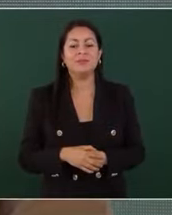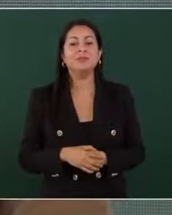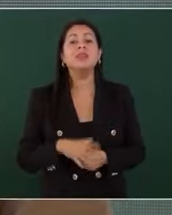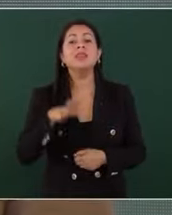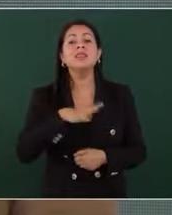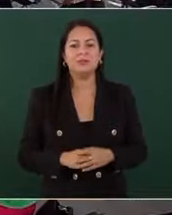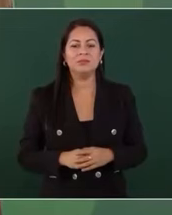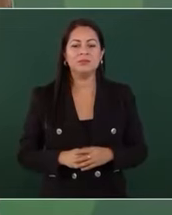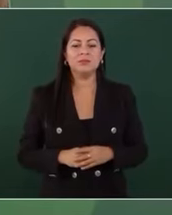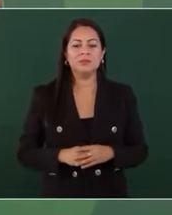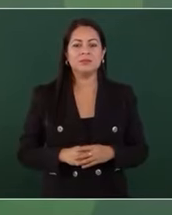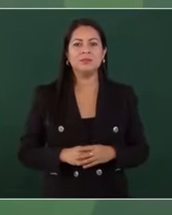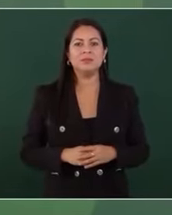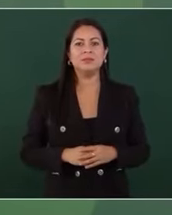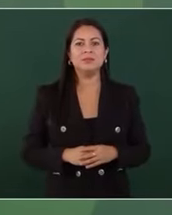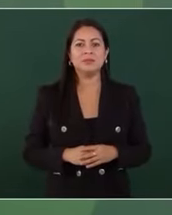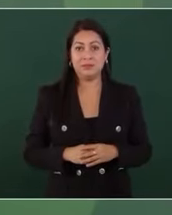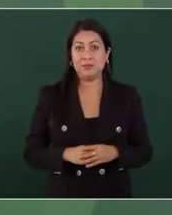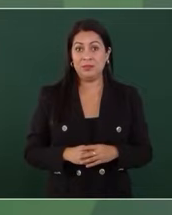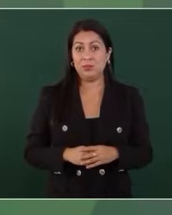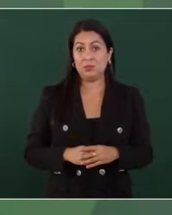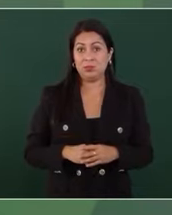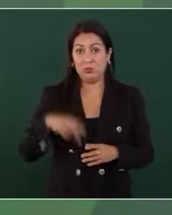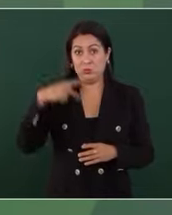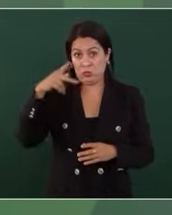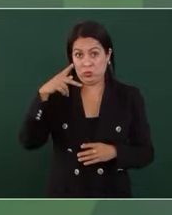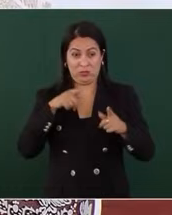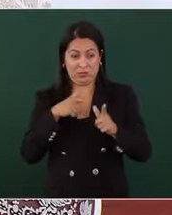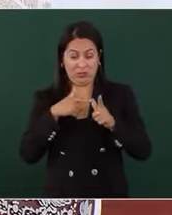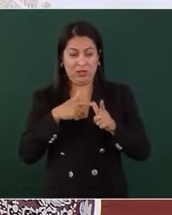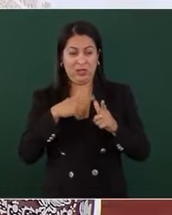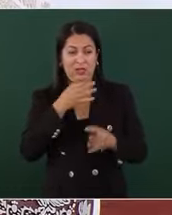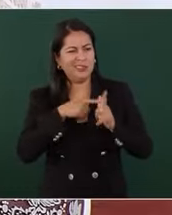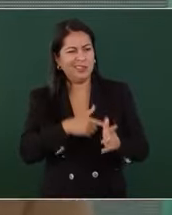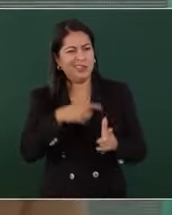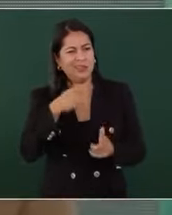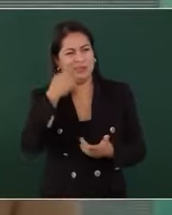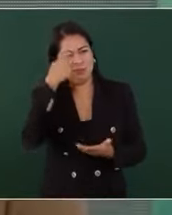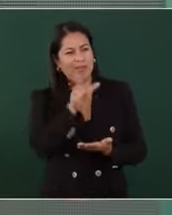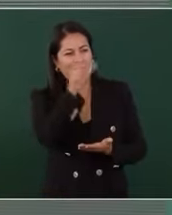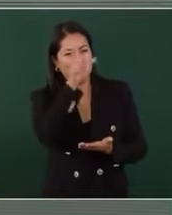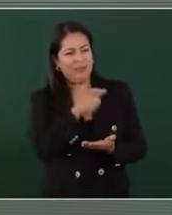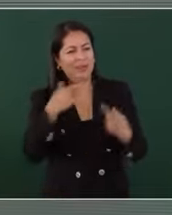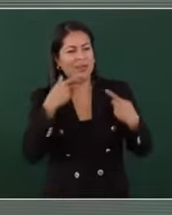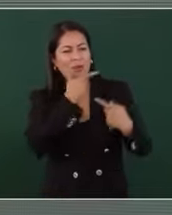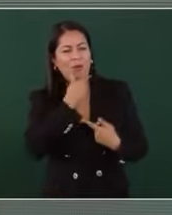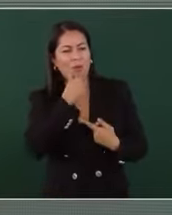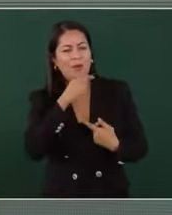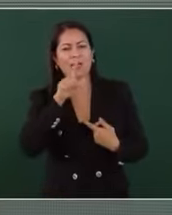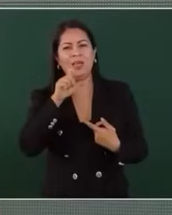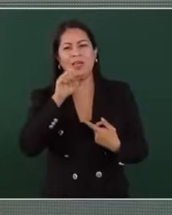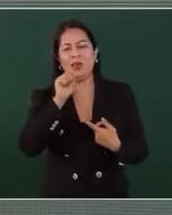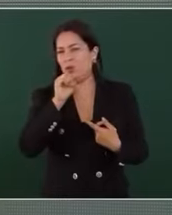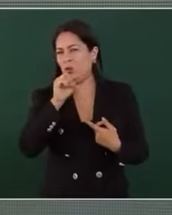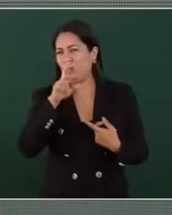tiene mucho dinero, lo merecen sus lectores porque todavía hay mucha gente que le cree. Nada más que me